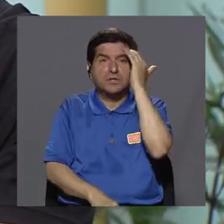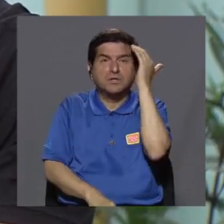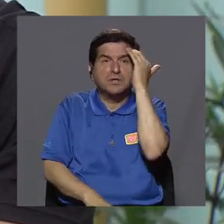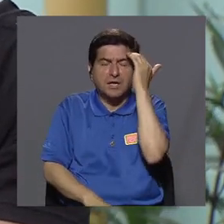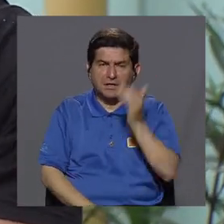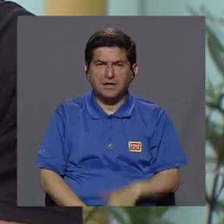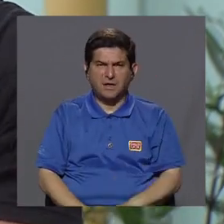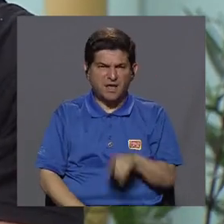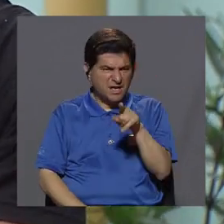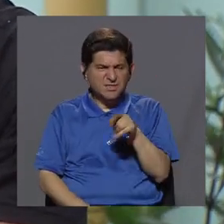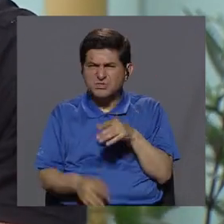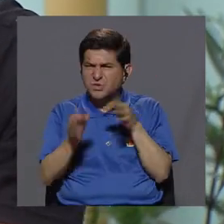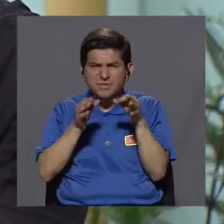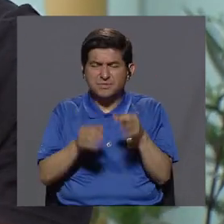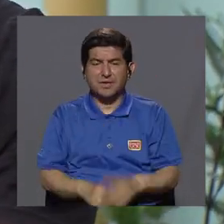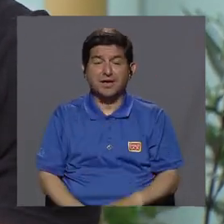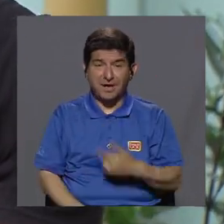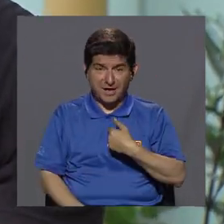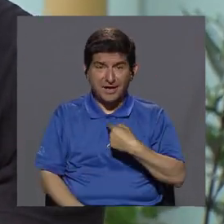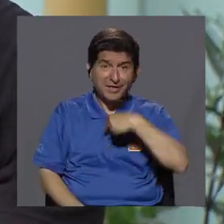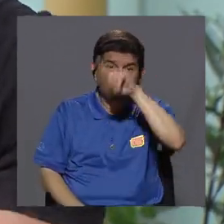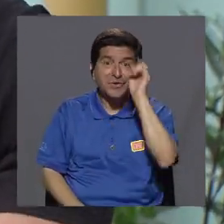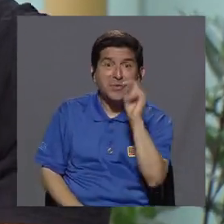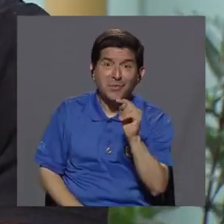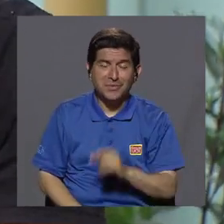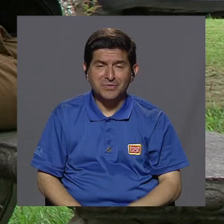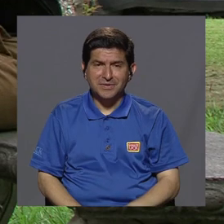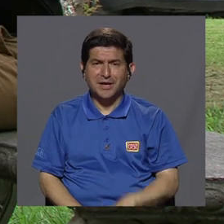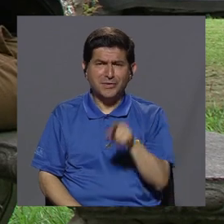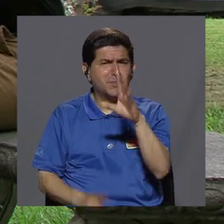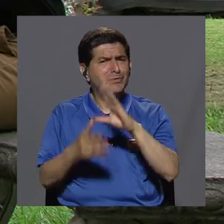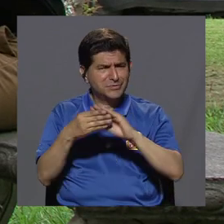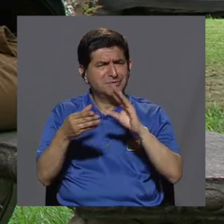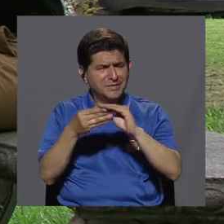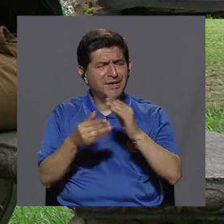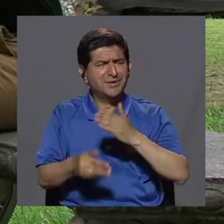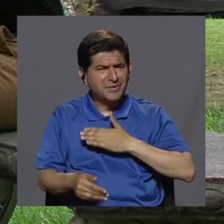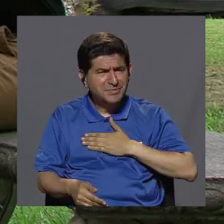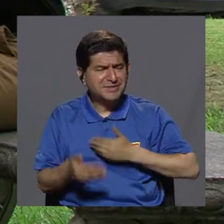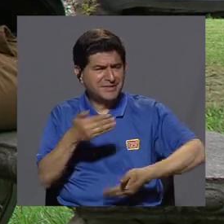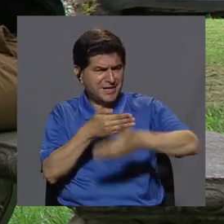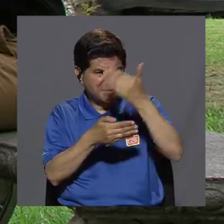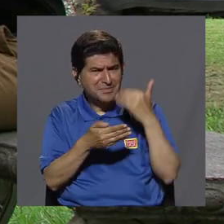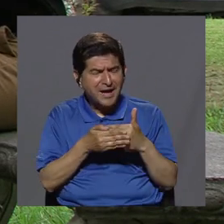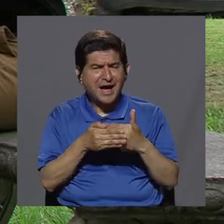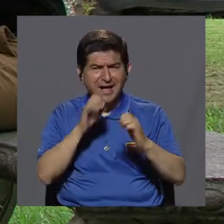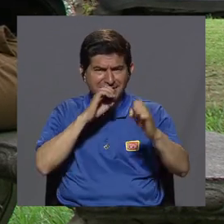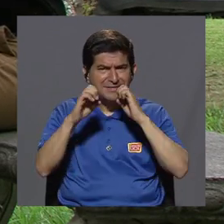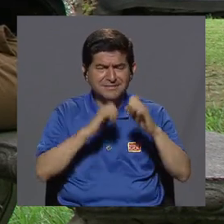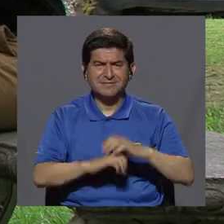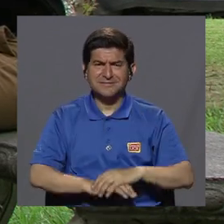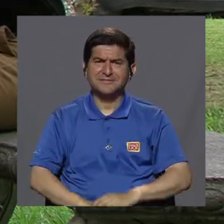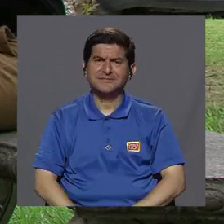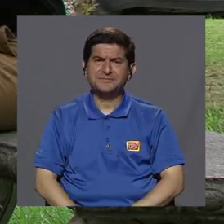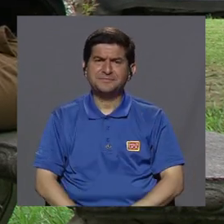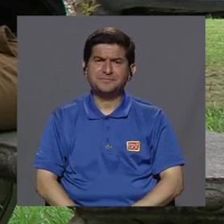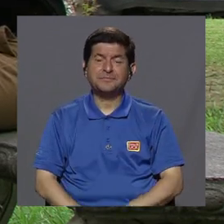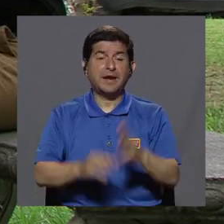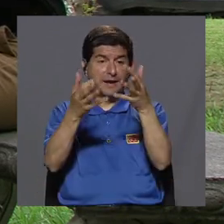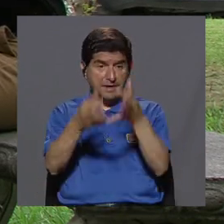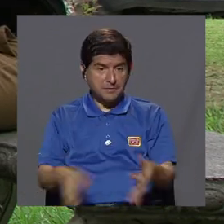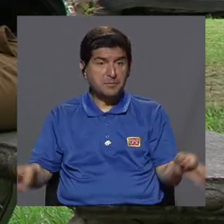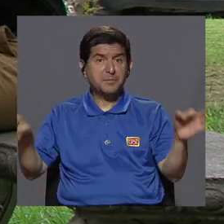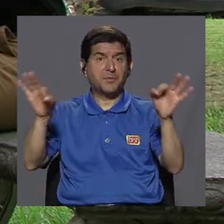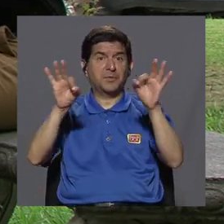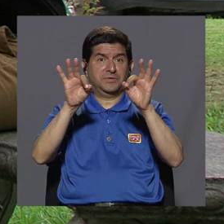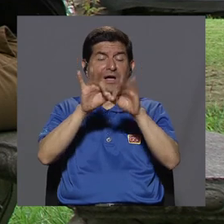nivel cognitivo, ¿qué nos explica? No, eso es lo que iba a preguntarle también, porque usted me había comentado eso antes de la entrevista. La